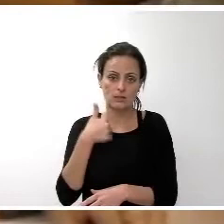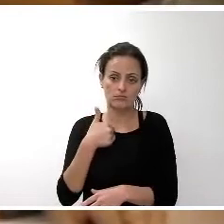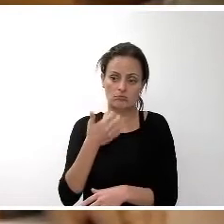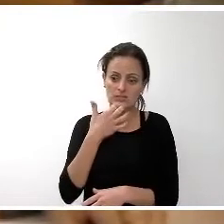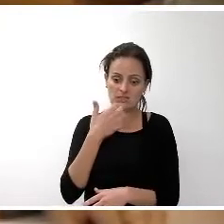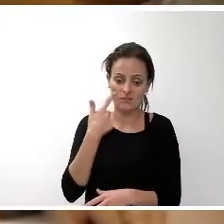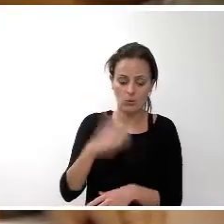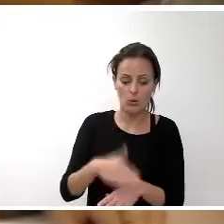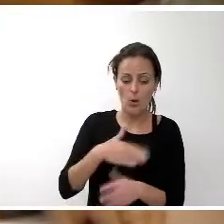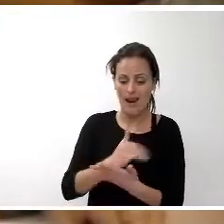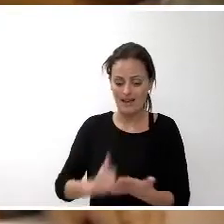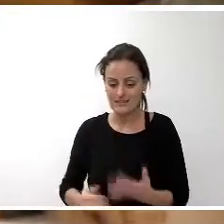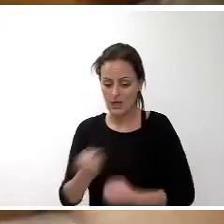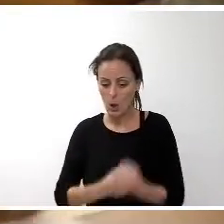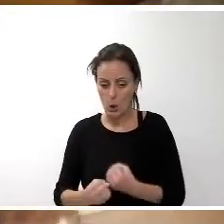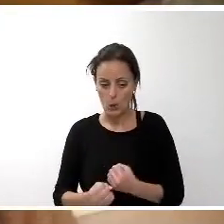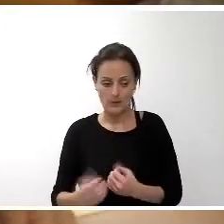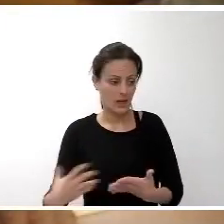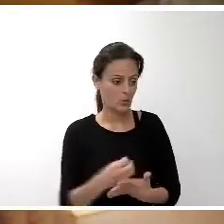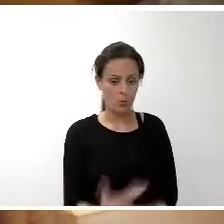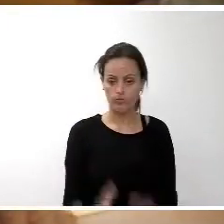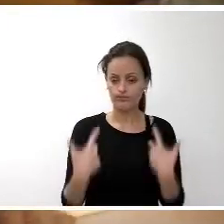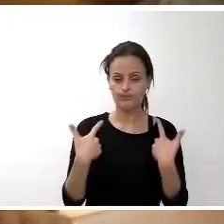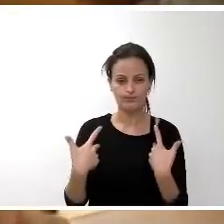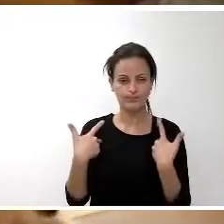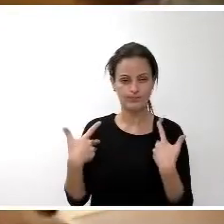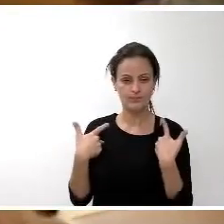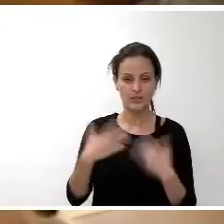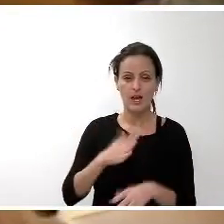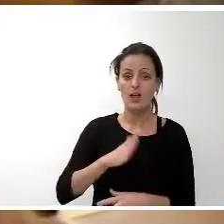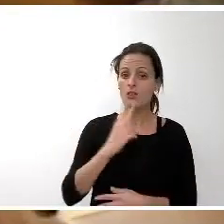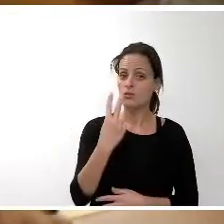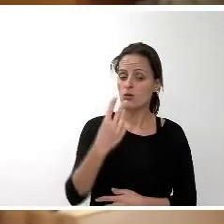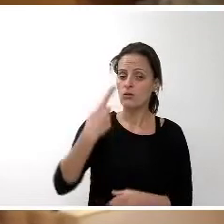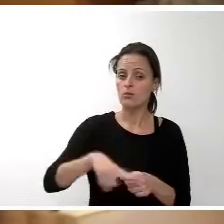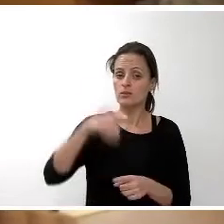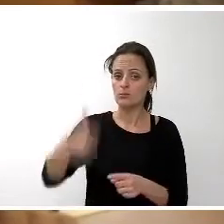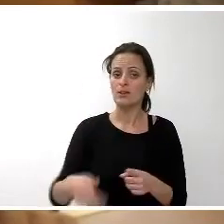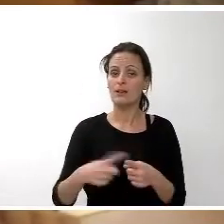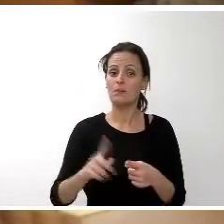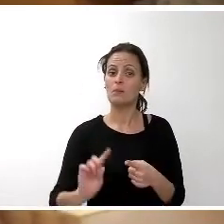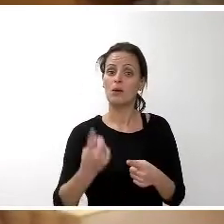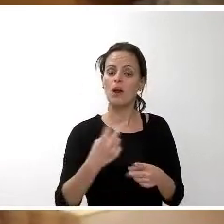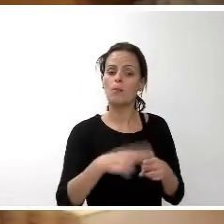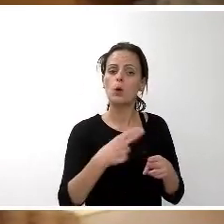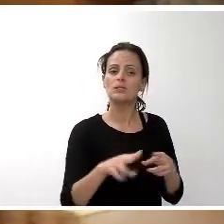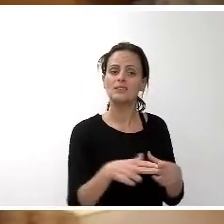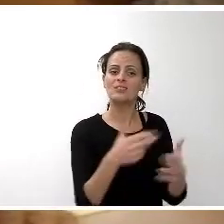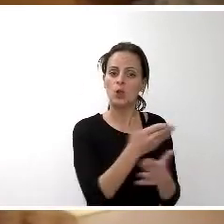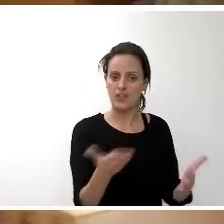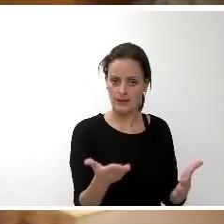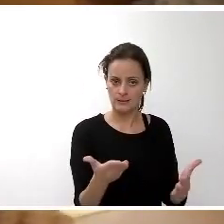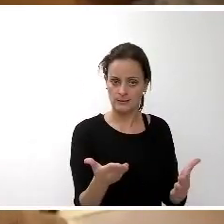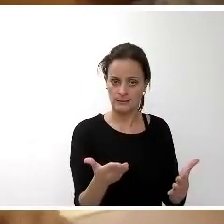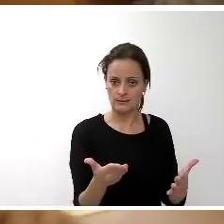dos acentos el primer gran acento que es las políticas de las personas las políticas sociales con una derivada